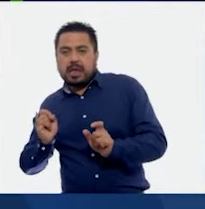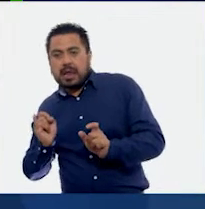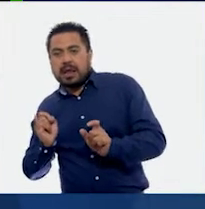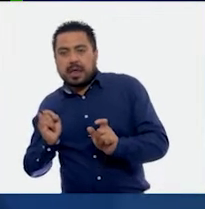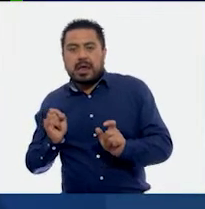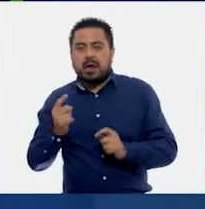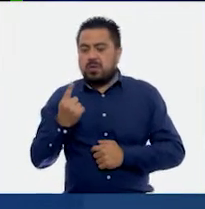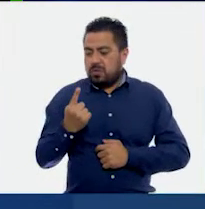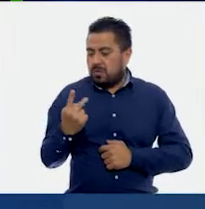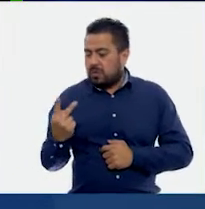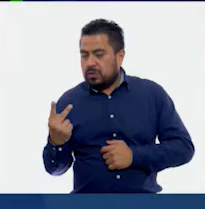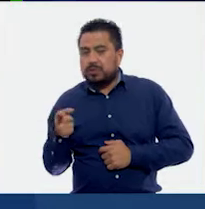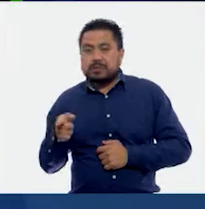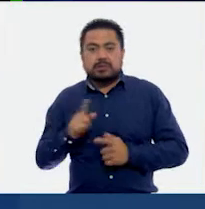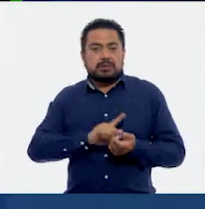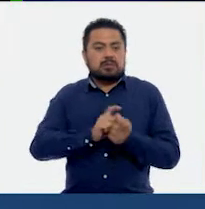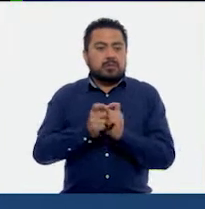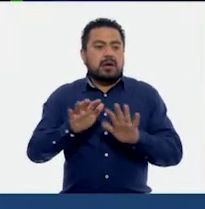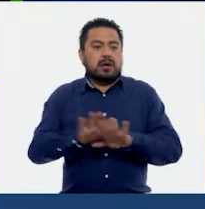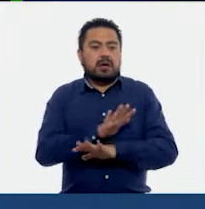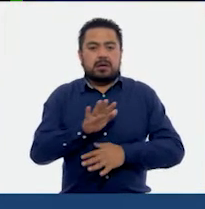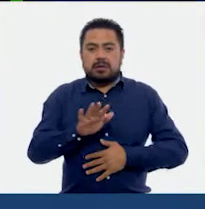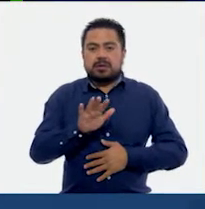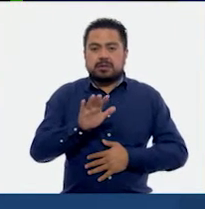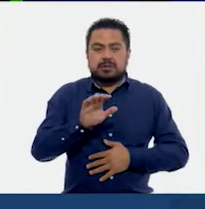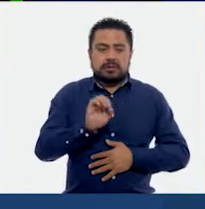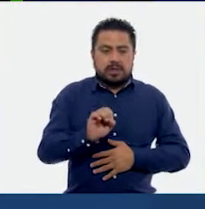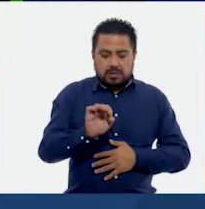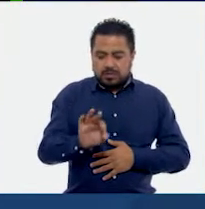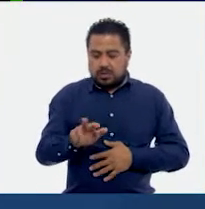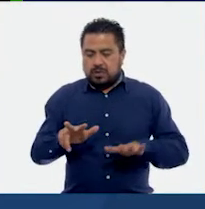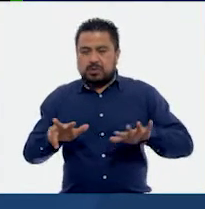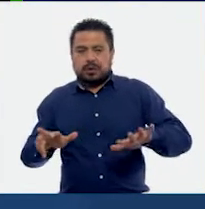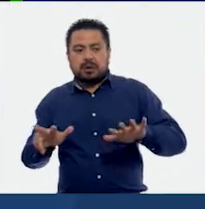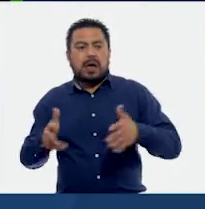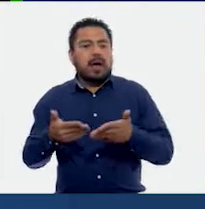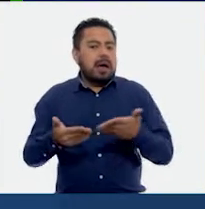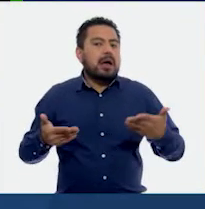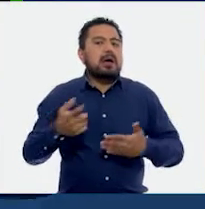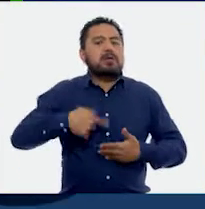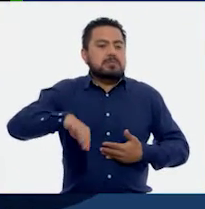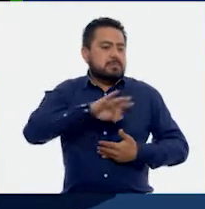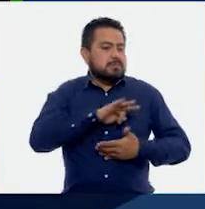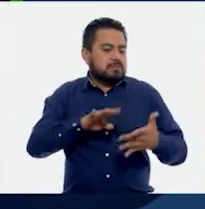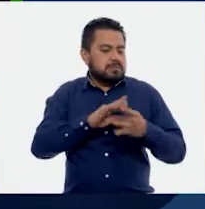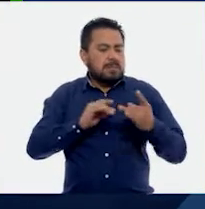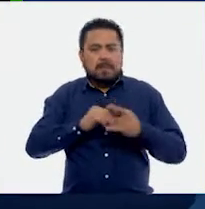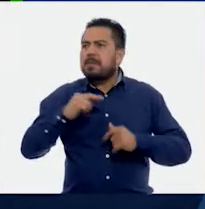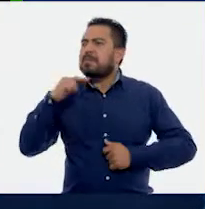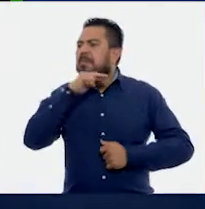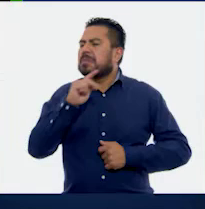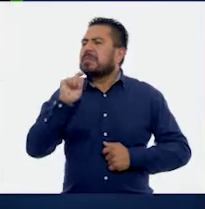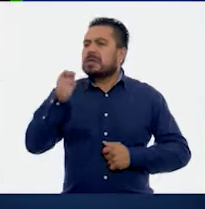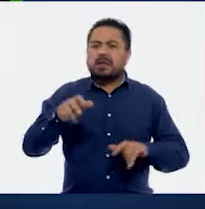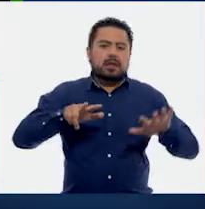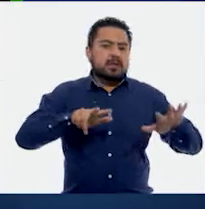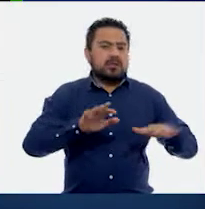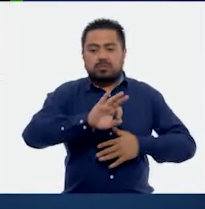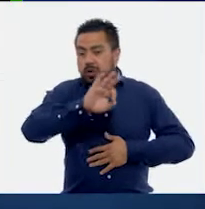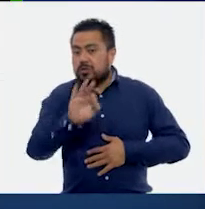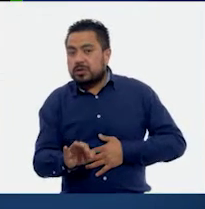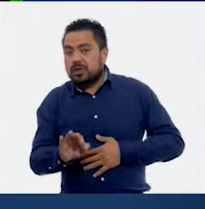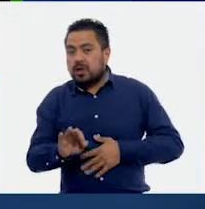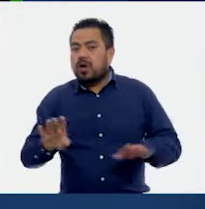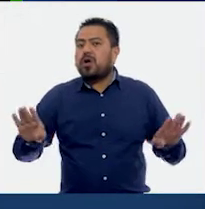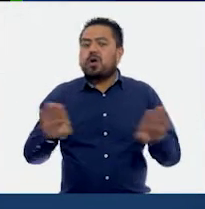2, esto se convierte en 0.18. Entonces podríamos decir inmediatamente que 18%